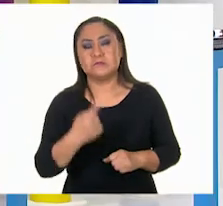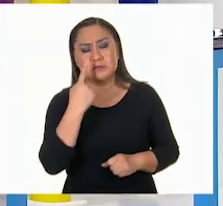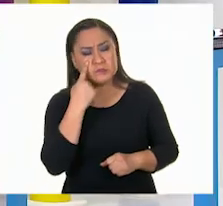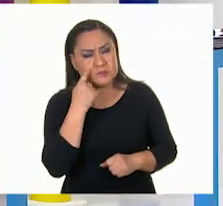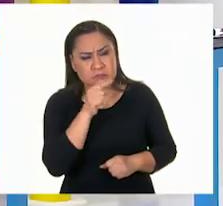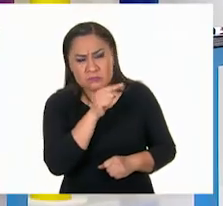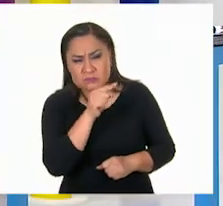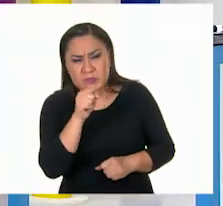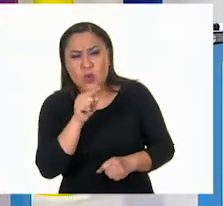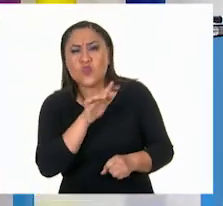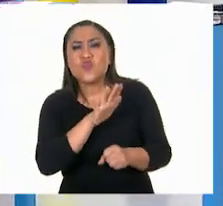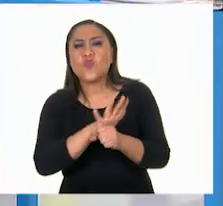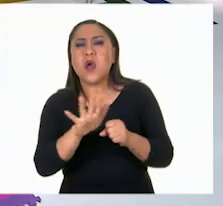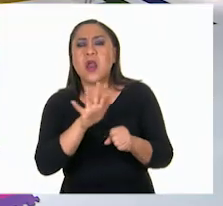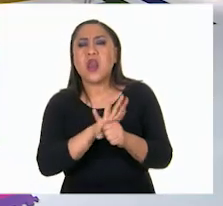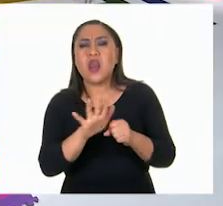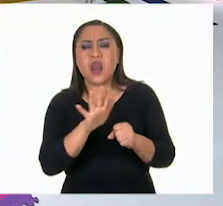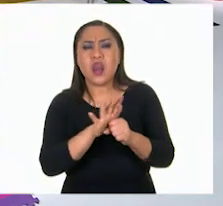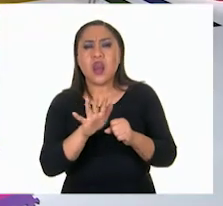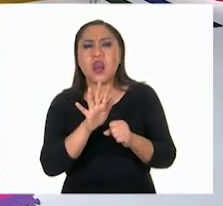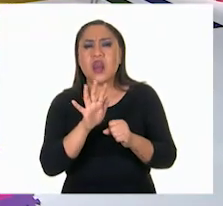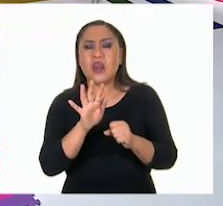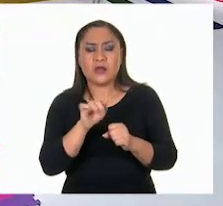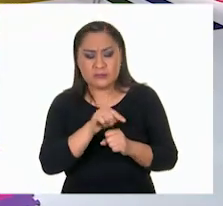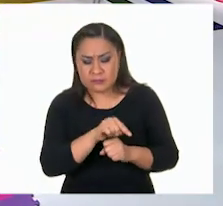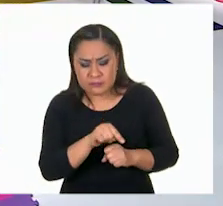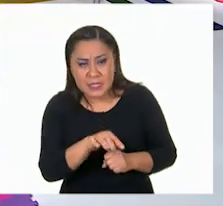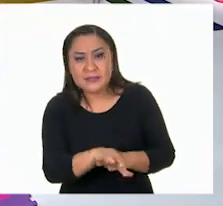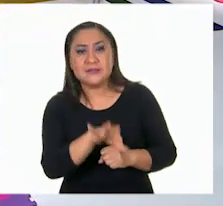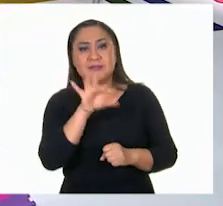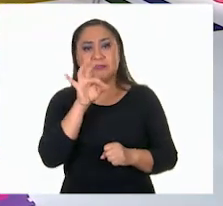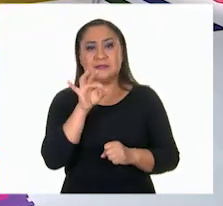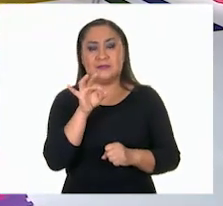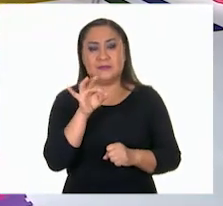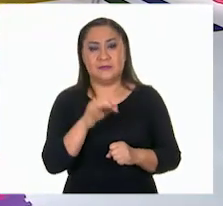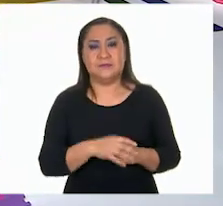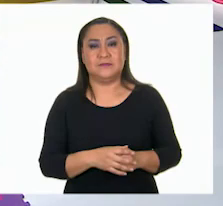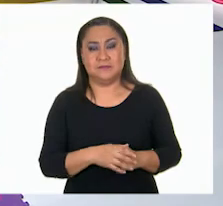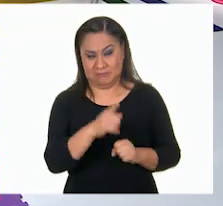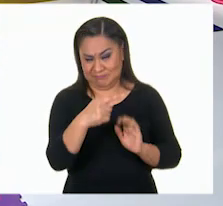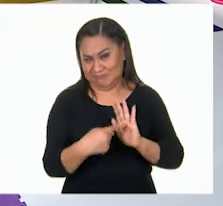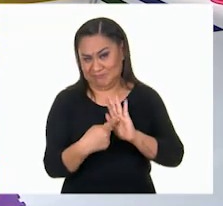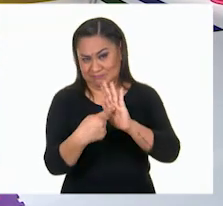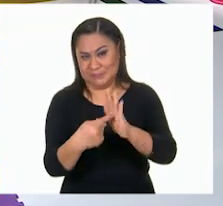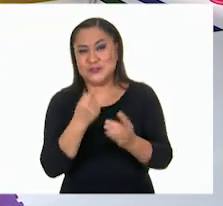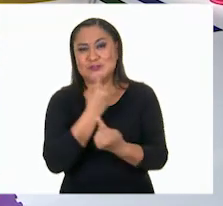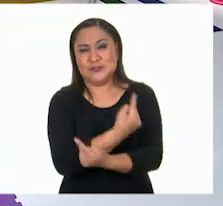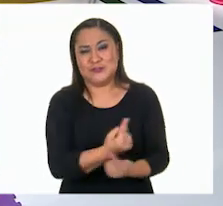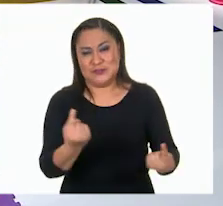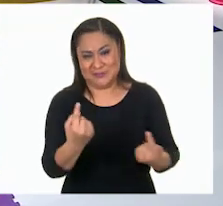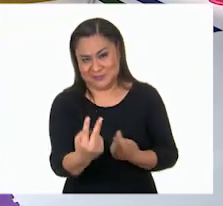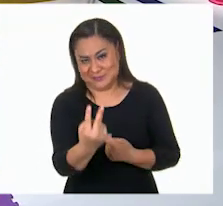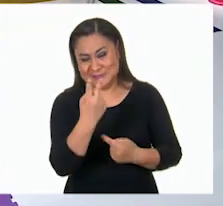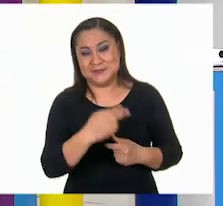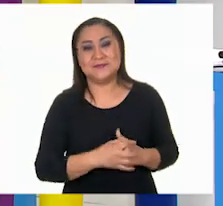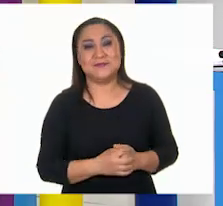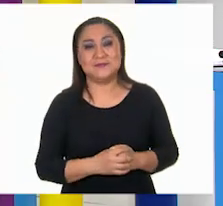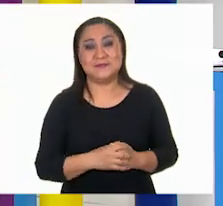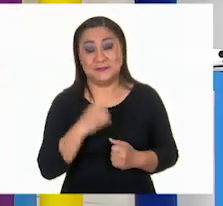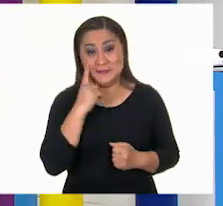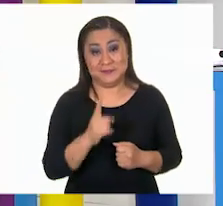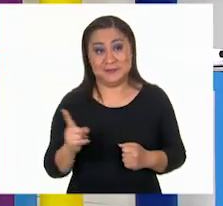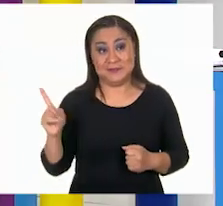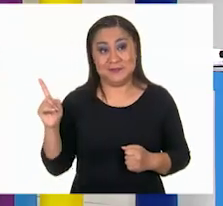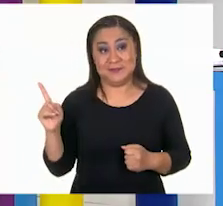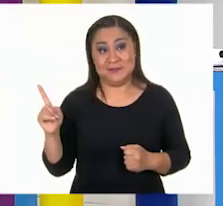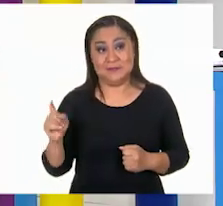Identificamos cuál pirámide. Su base es un cuadrado. Este es un cuadrado. ¿Se lo puedes enseñar a las niñas y a los niños? Exactamente. Muestrales la